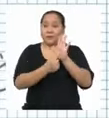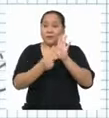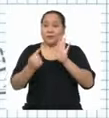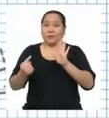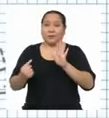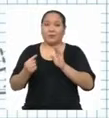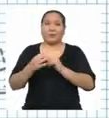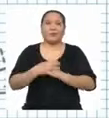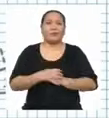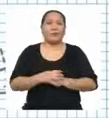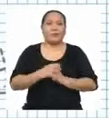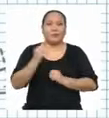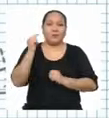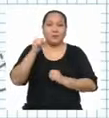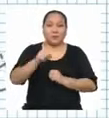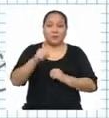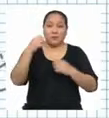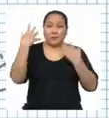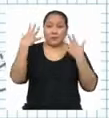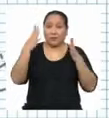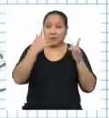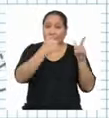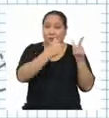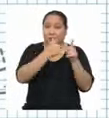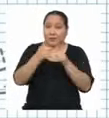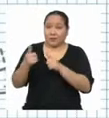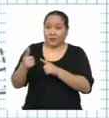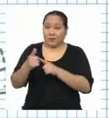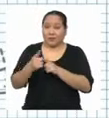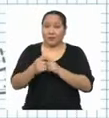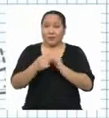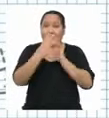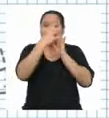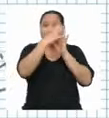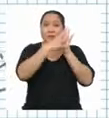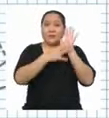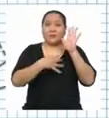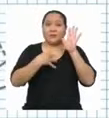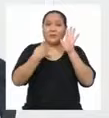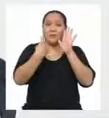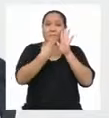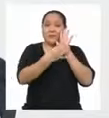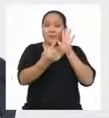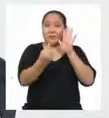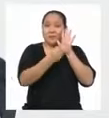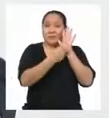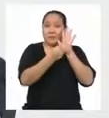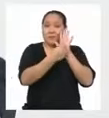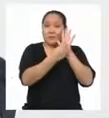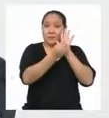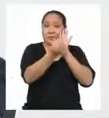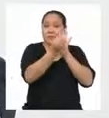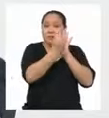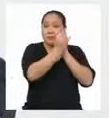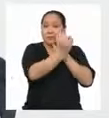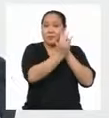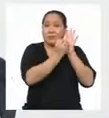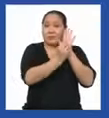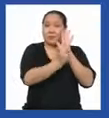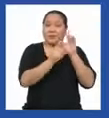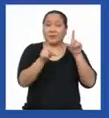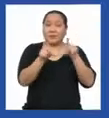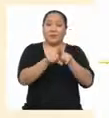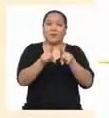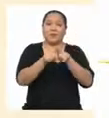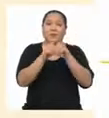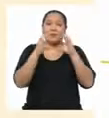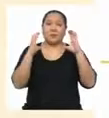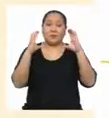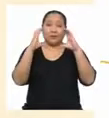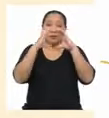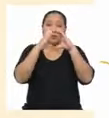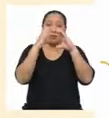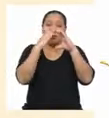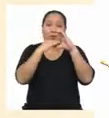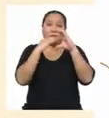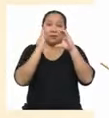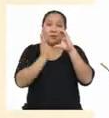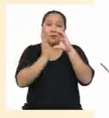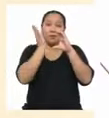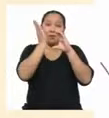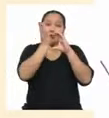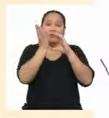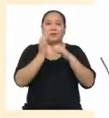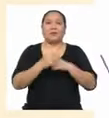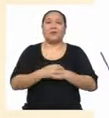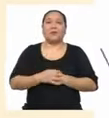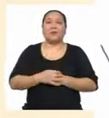recuerdo, eso ya lo tienes calculado en la tabla de frecuencia y en el gráfico circular, ¿verdad? Si nos ubicamos